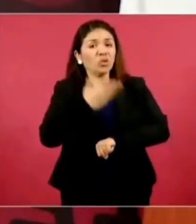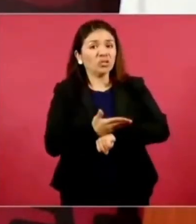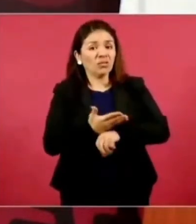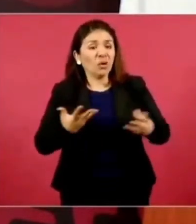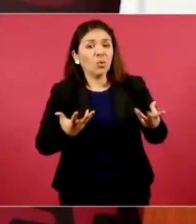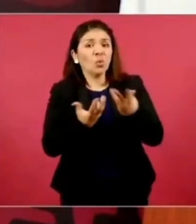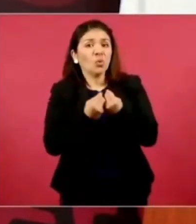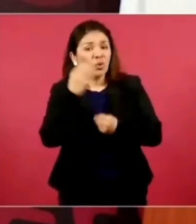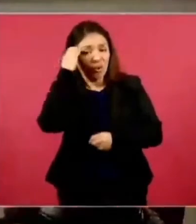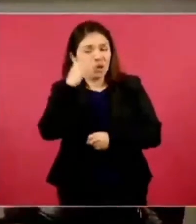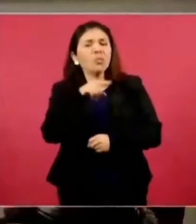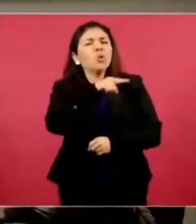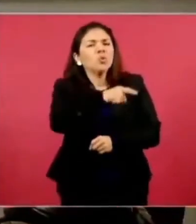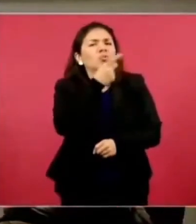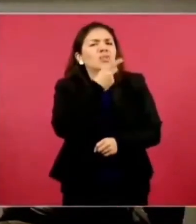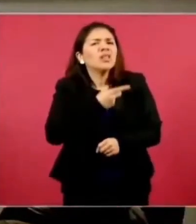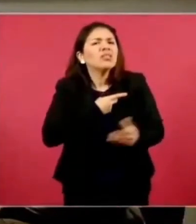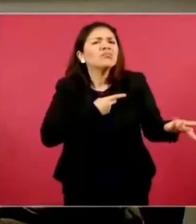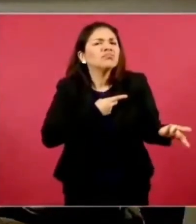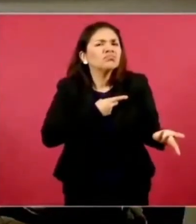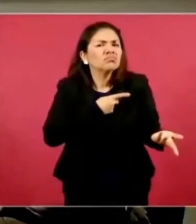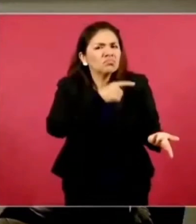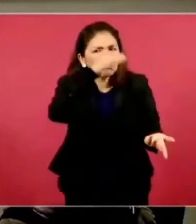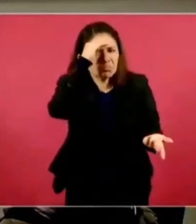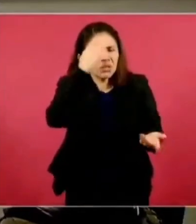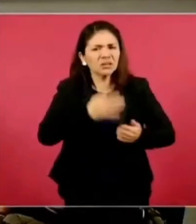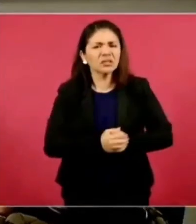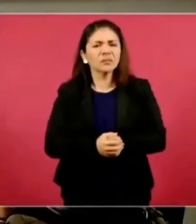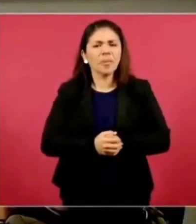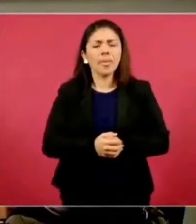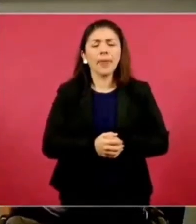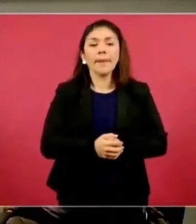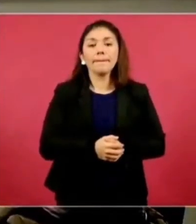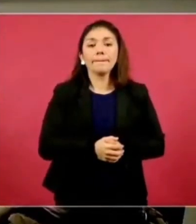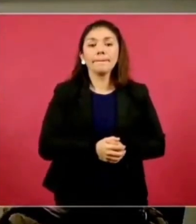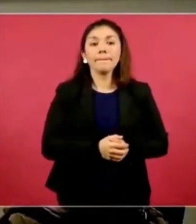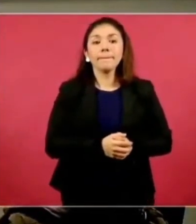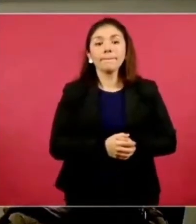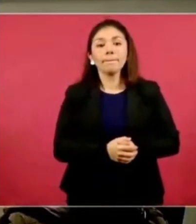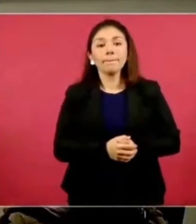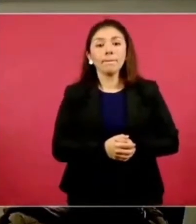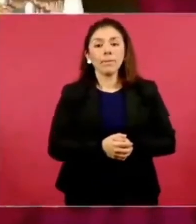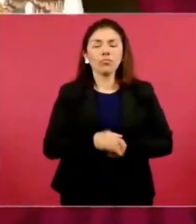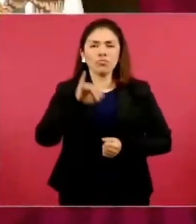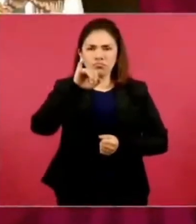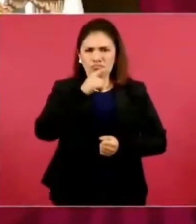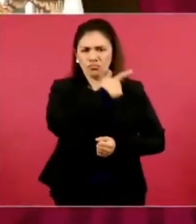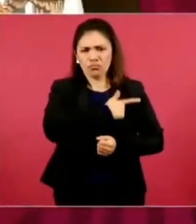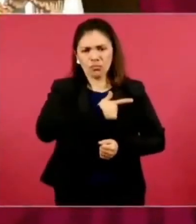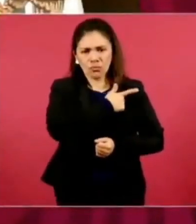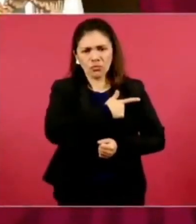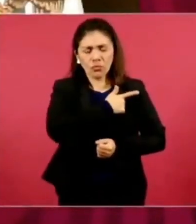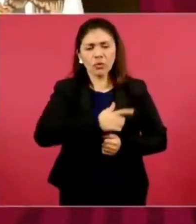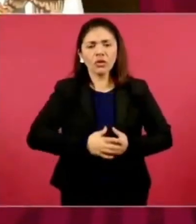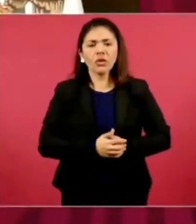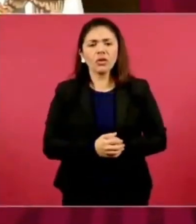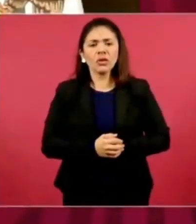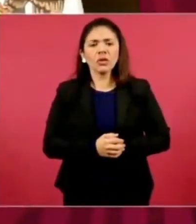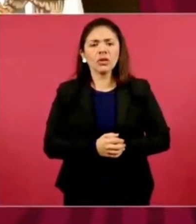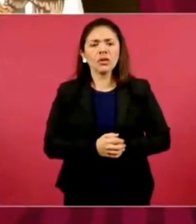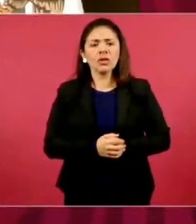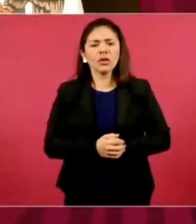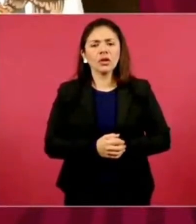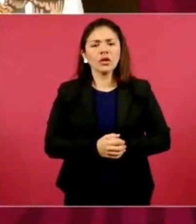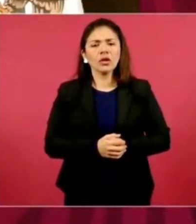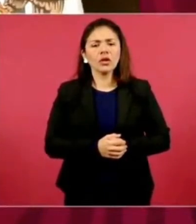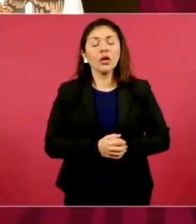puede decir, doctor? Señor presidente, con mucho gusto, pues